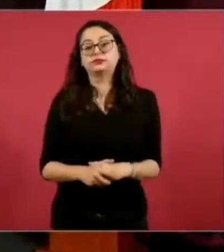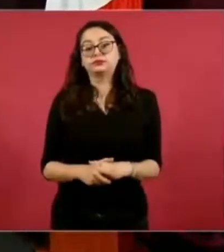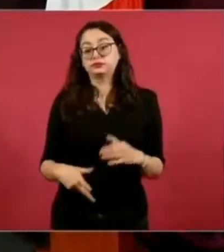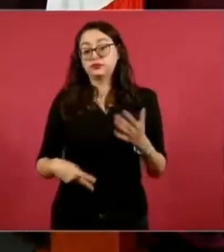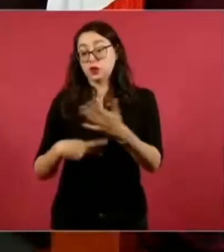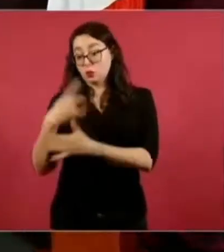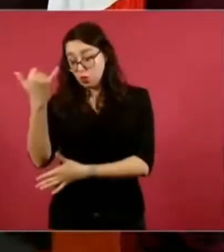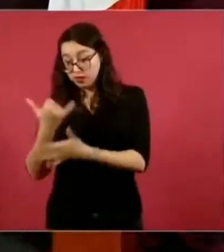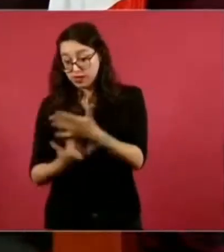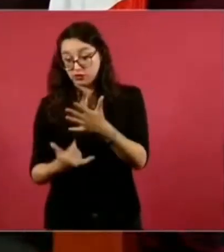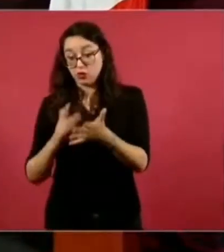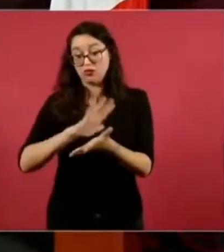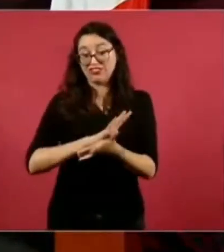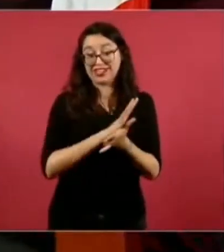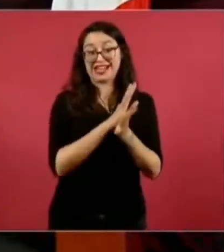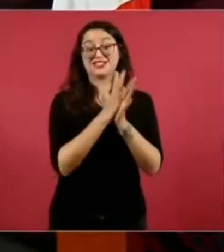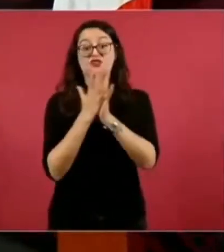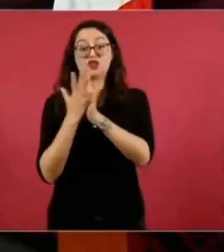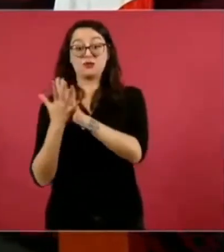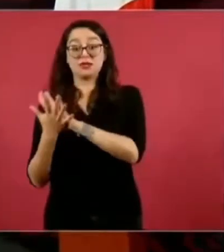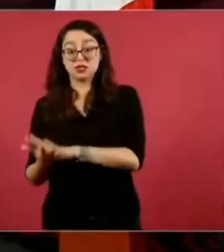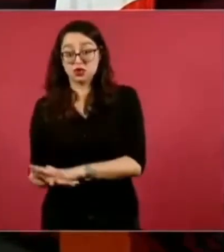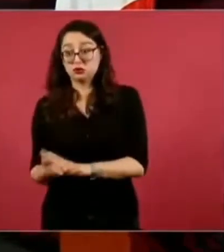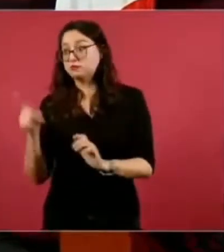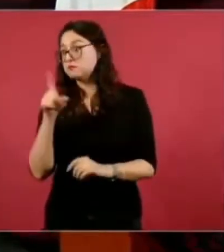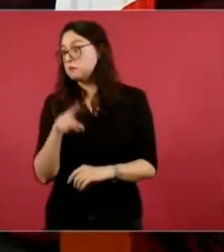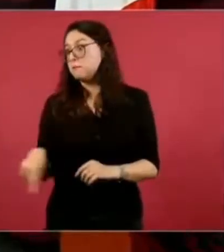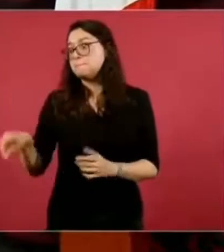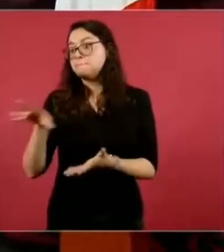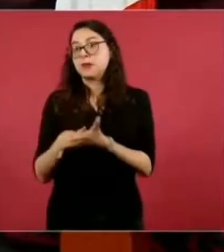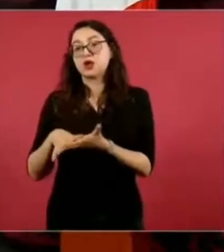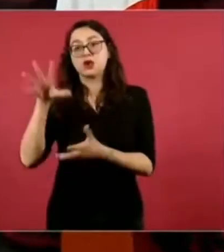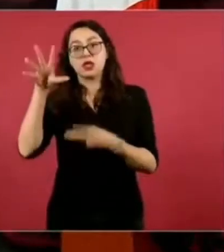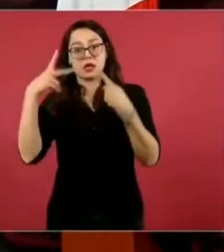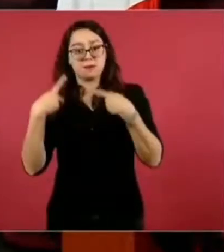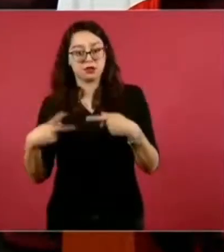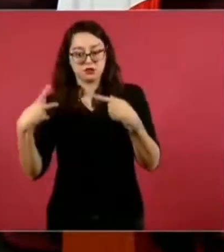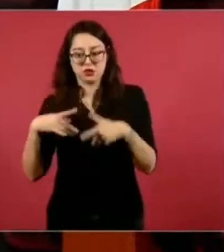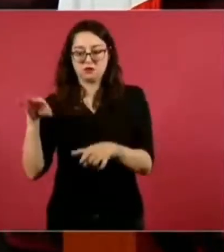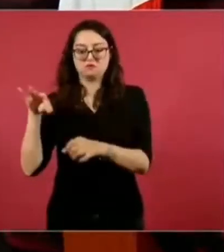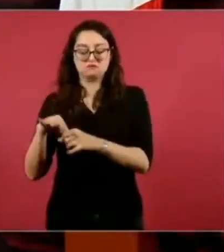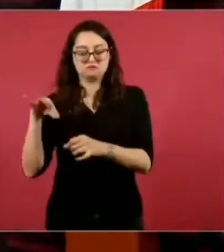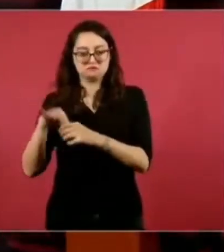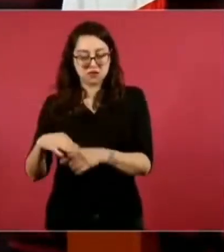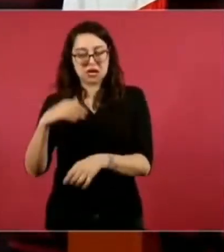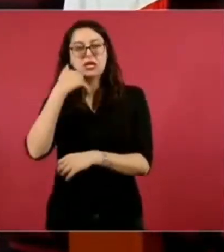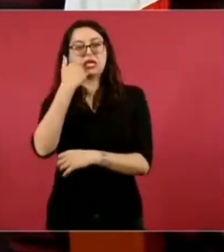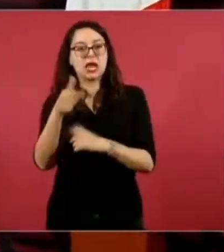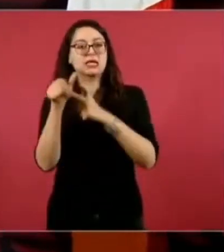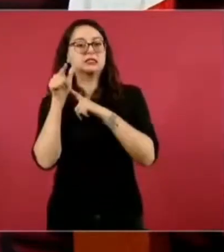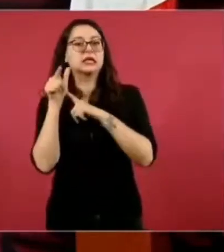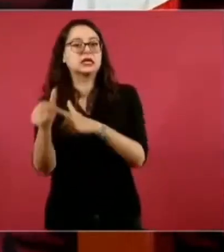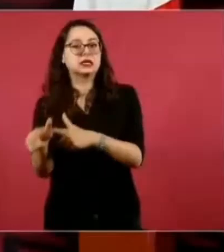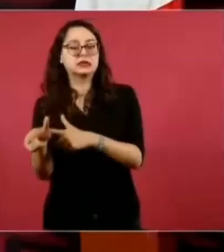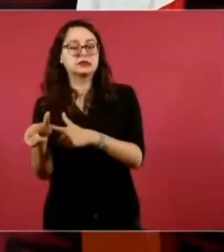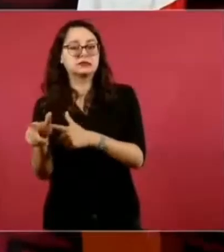transformación, se triunfó. Y eso